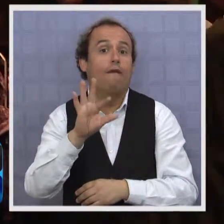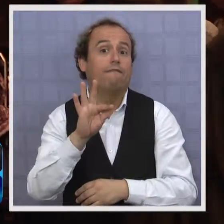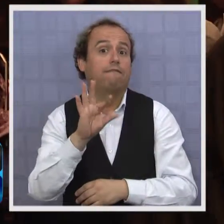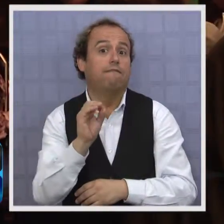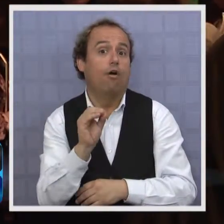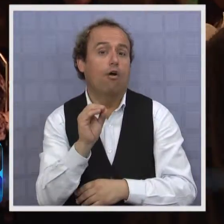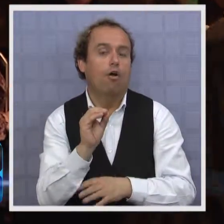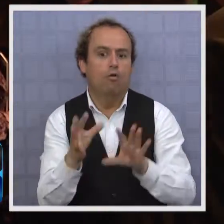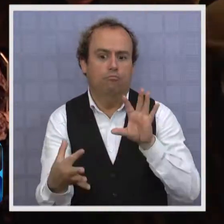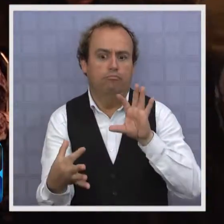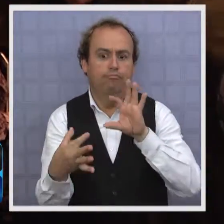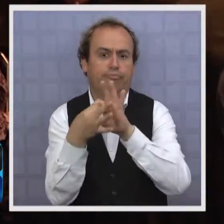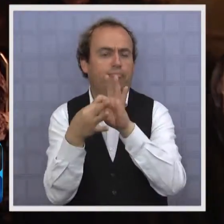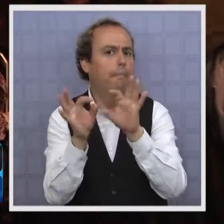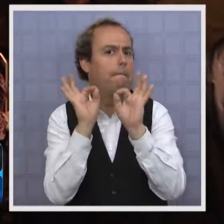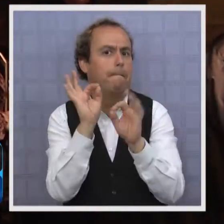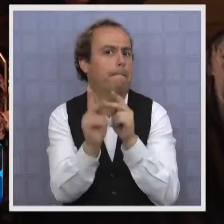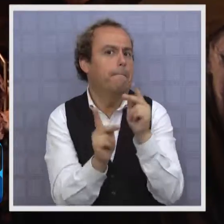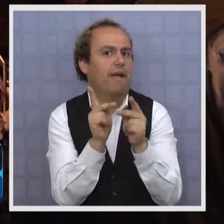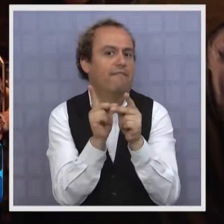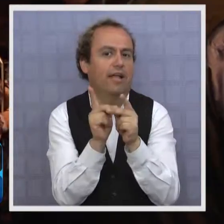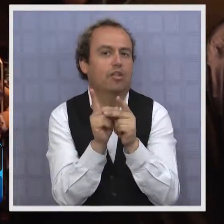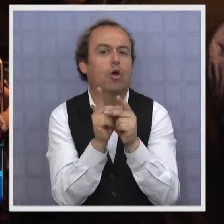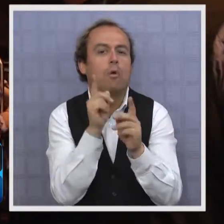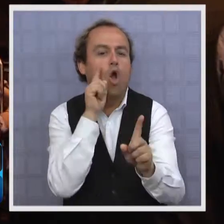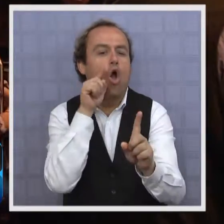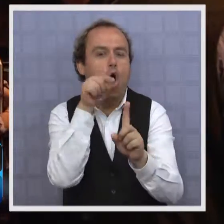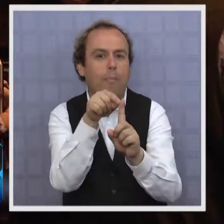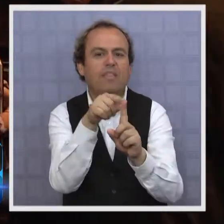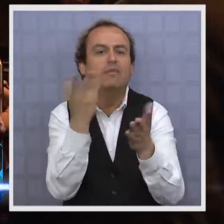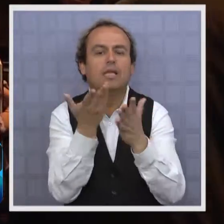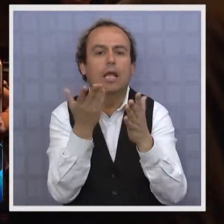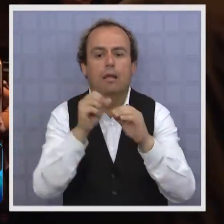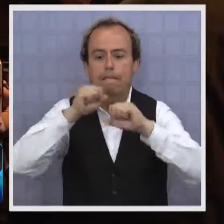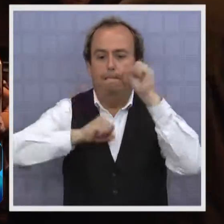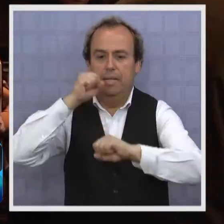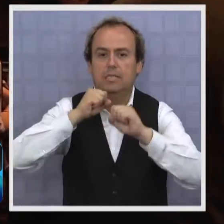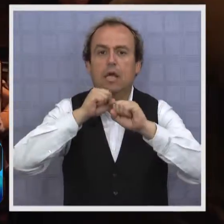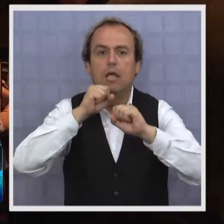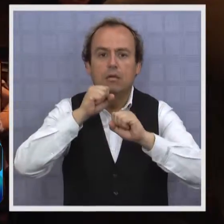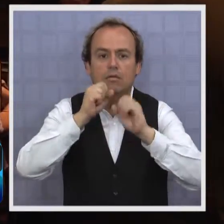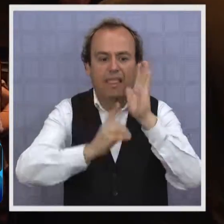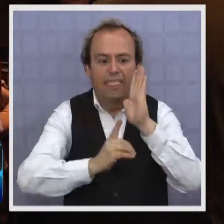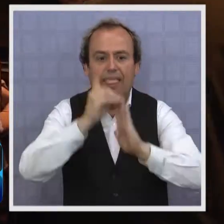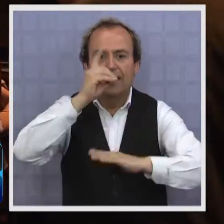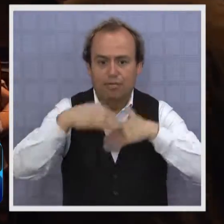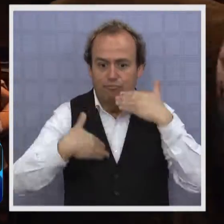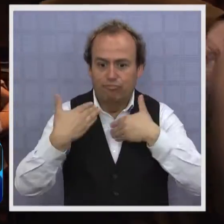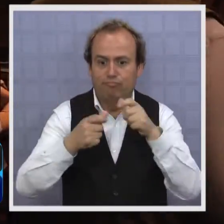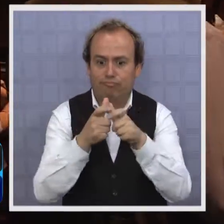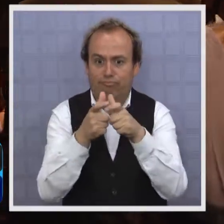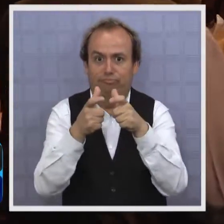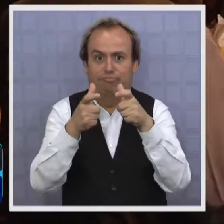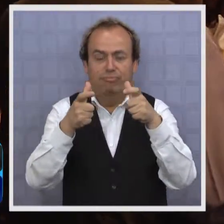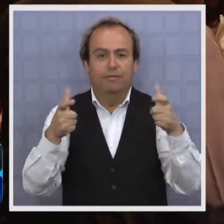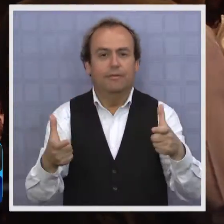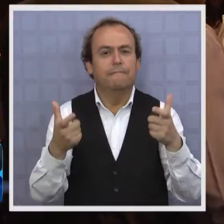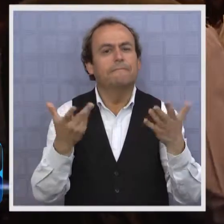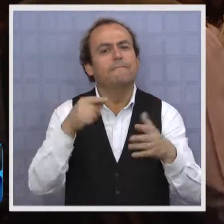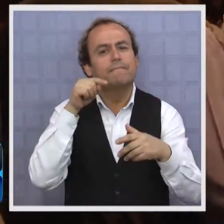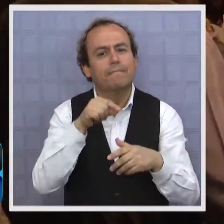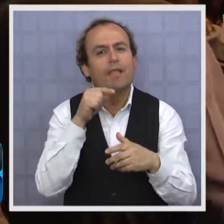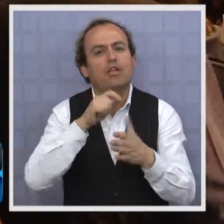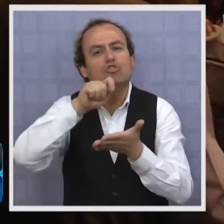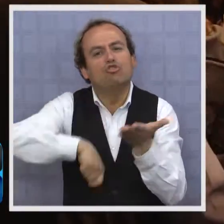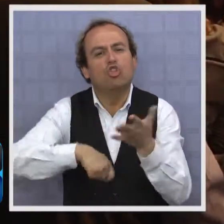dentro de nuestro objetivo de poder apoyar el desarrollo de proveedores de la región. Como todo el mundo sabe, dentro de nuestro perfil de